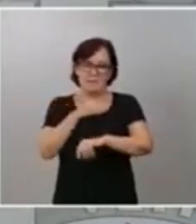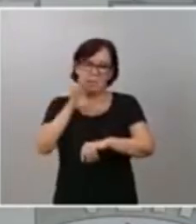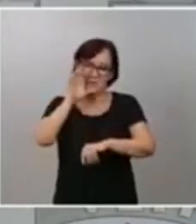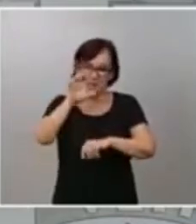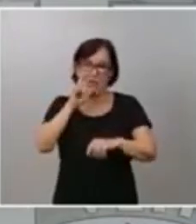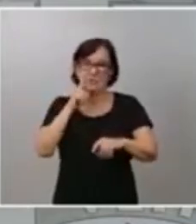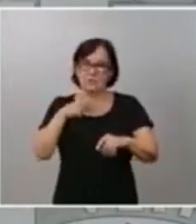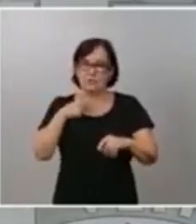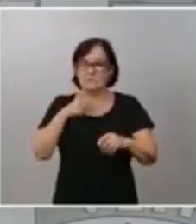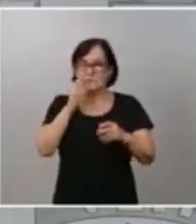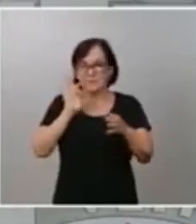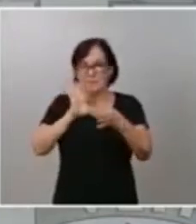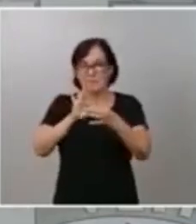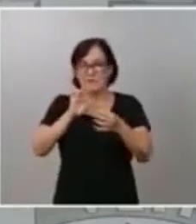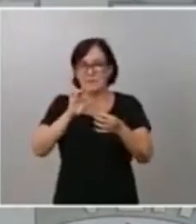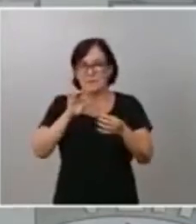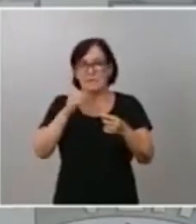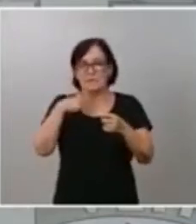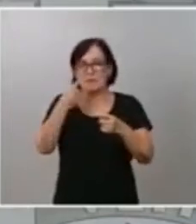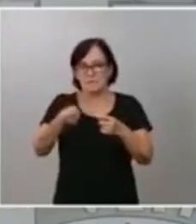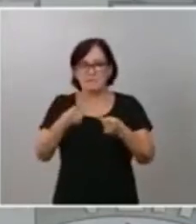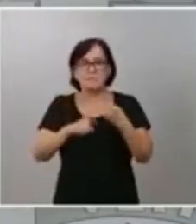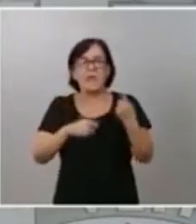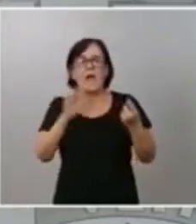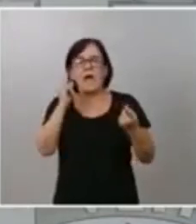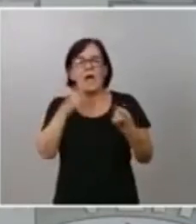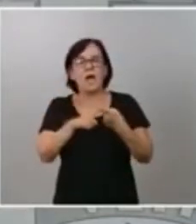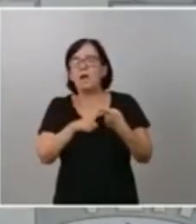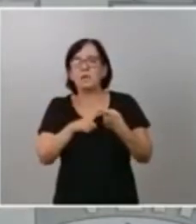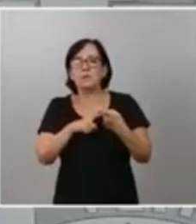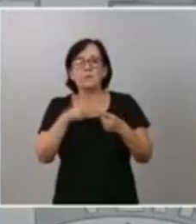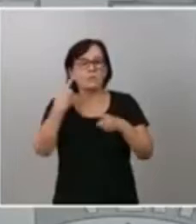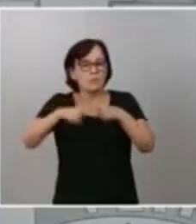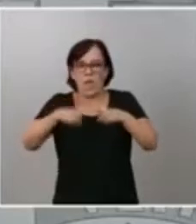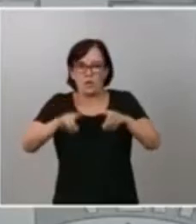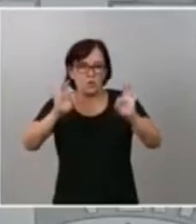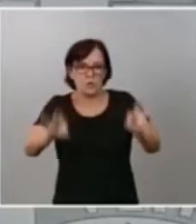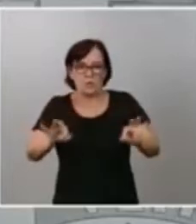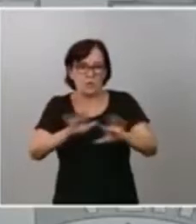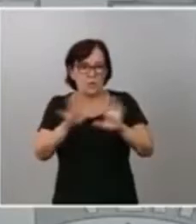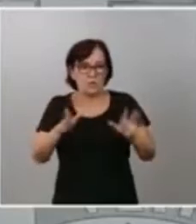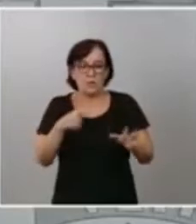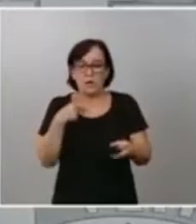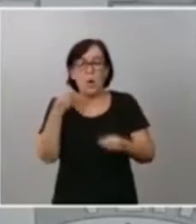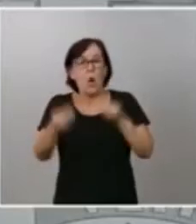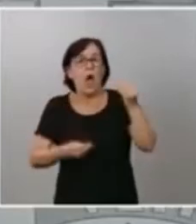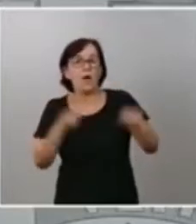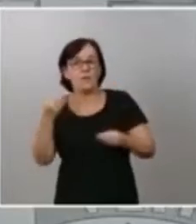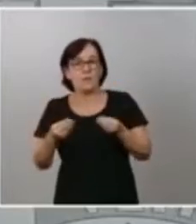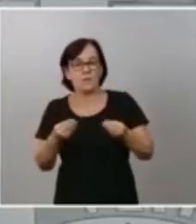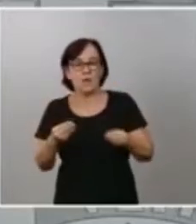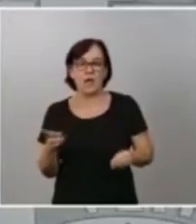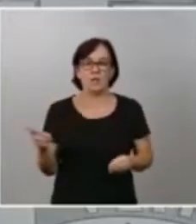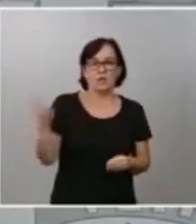Aquí hay una disyuntiva. Hay una disyuntiva. O abordamos la recuperación económica